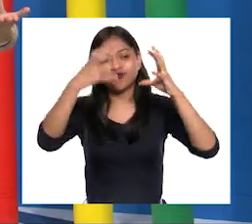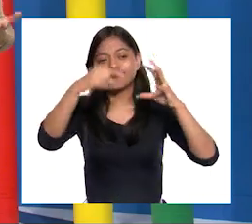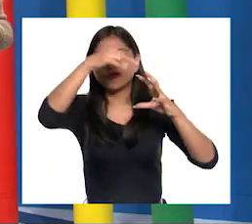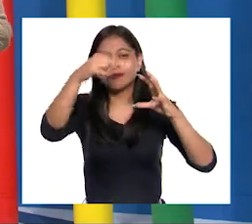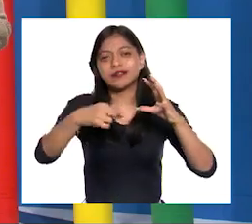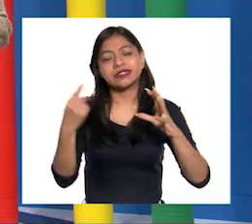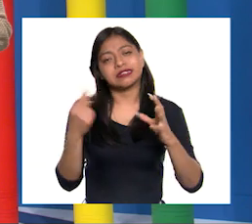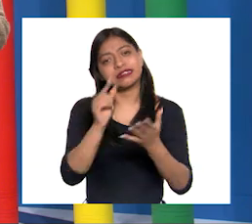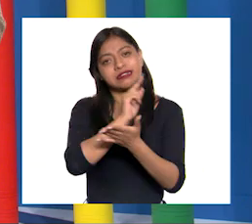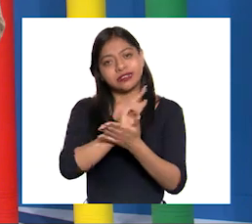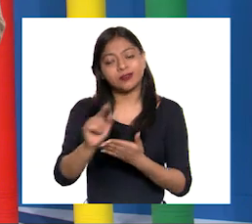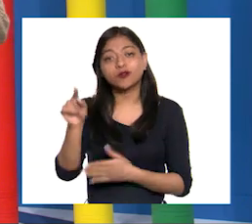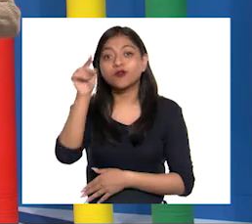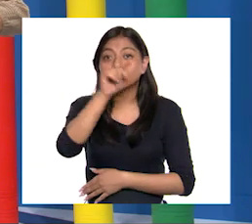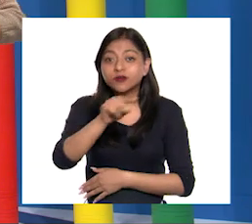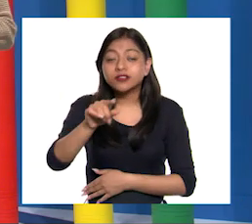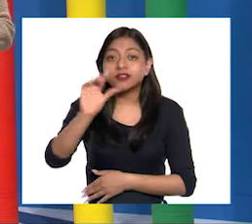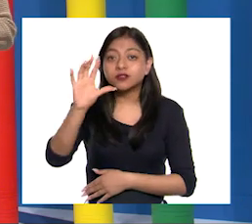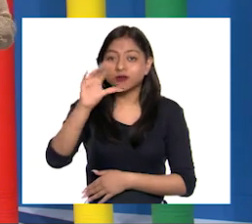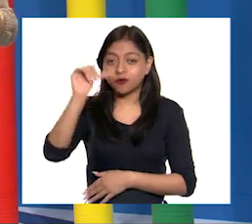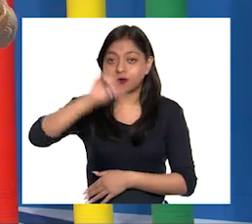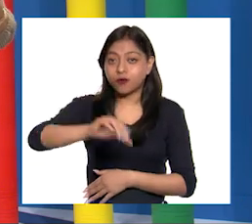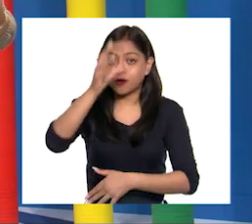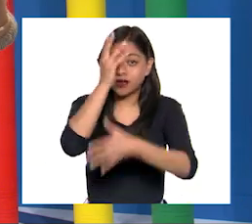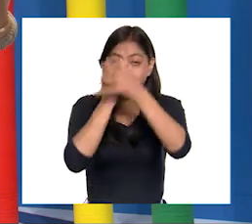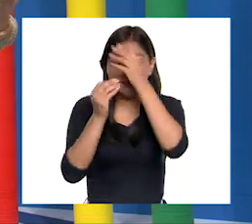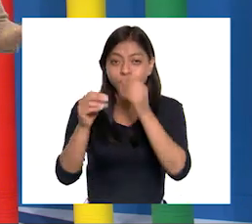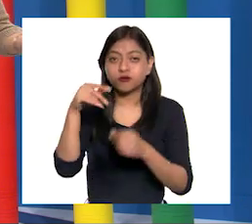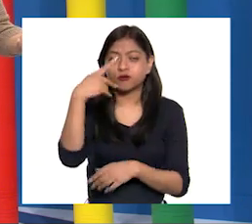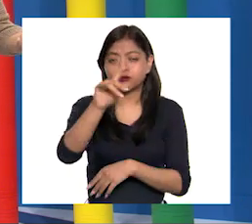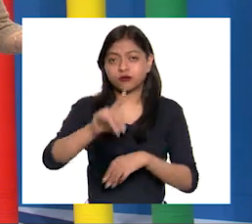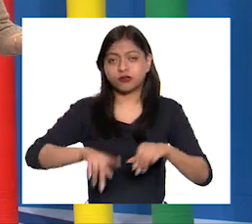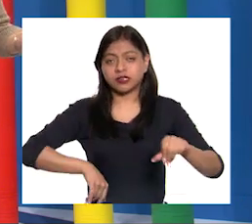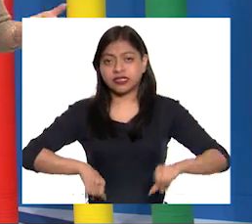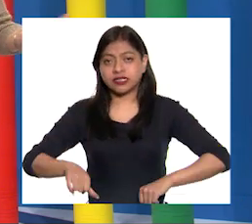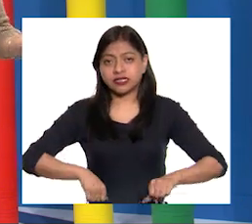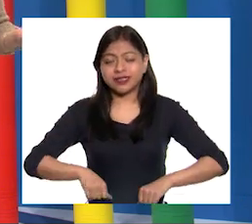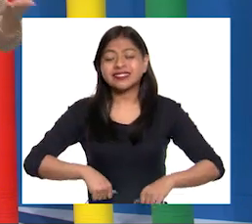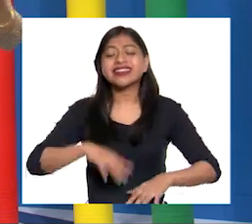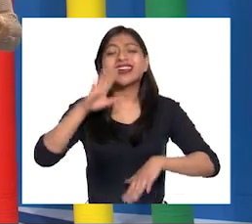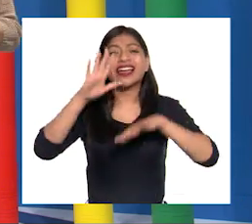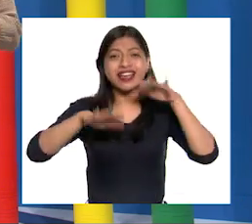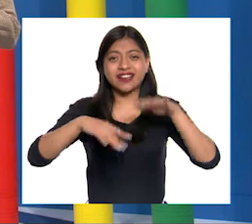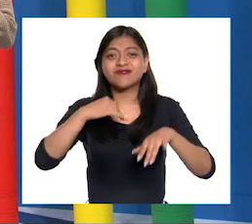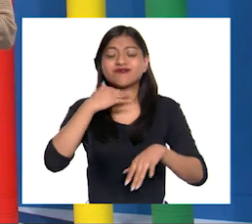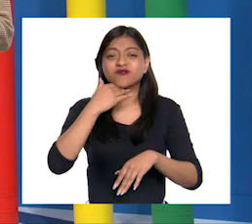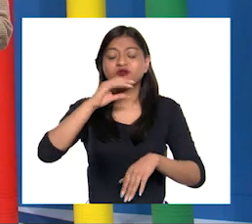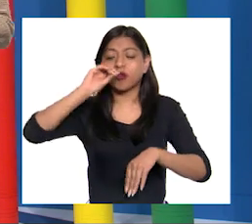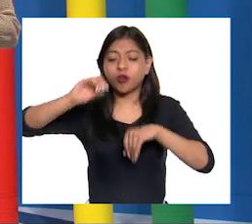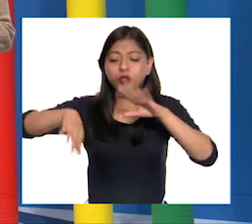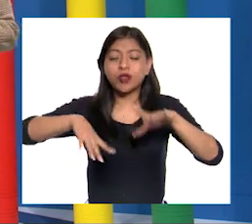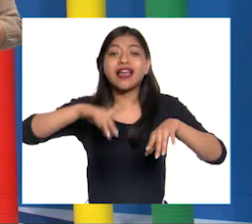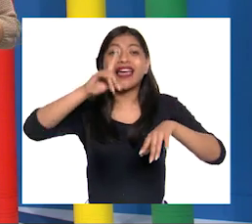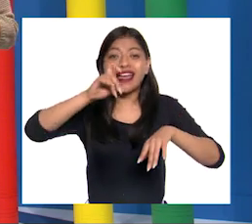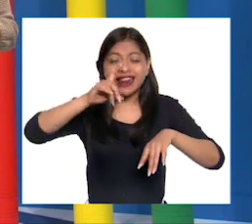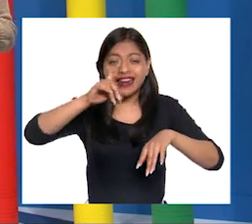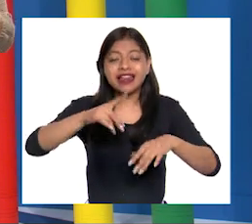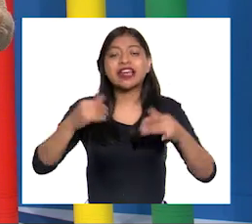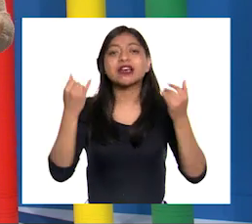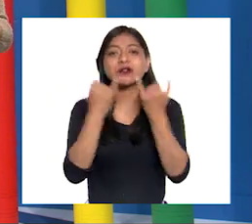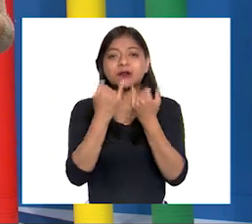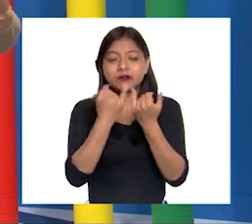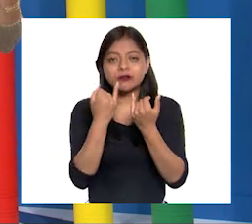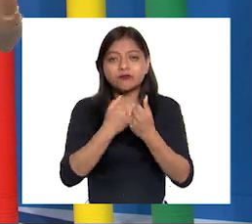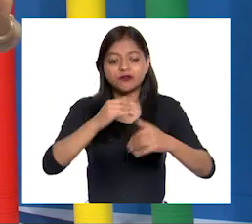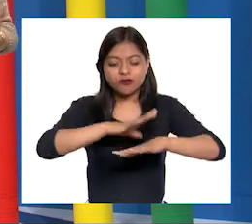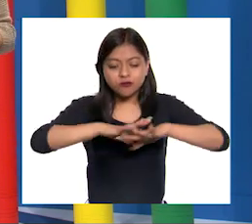analizaremos cómo nuestras actividades producen contaminación de agua, aire y suelo Y cómo